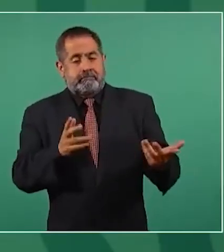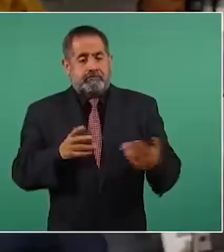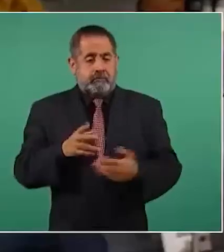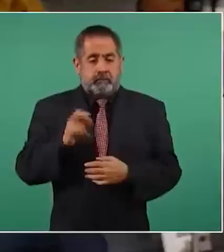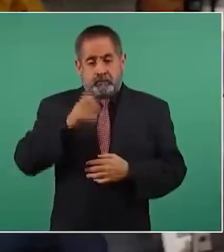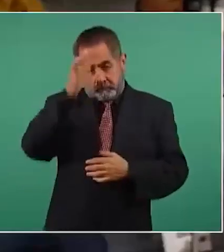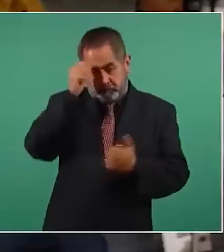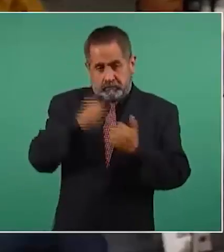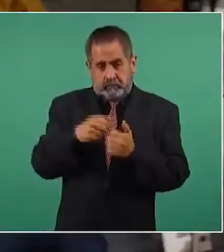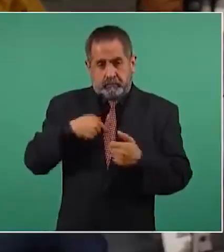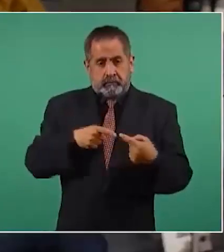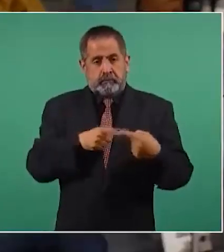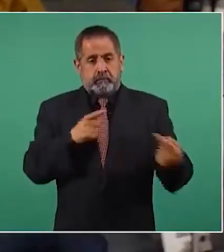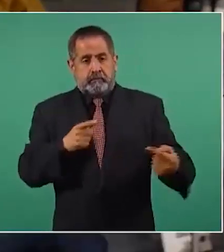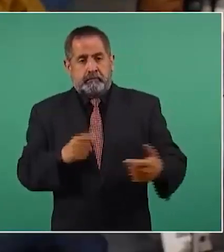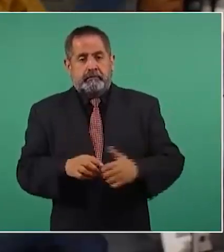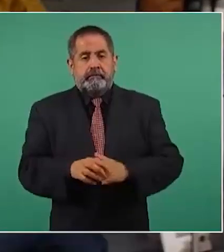nosotros.